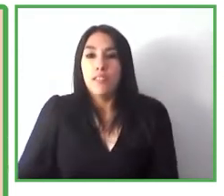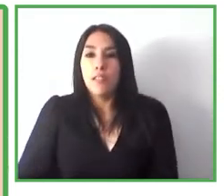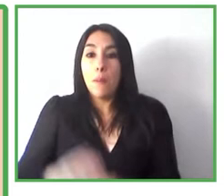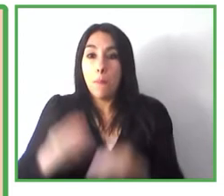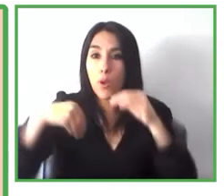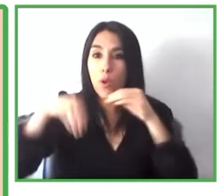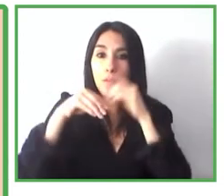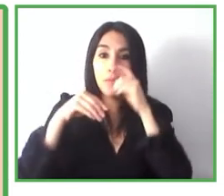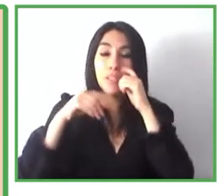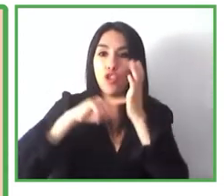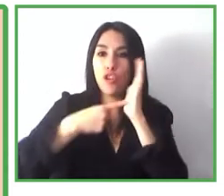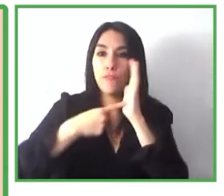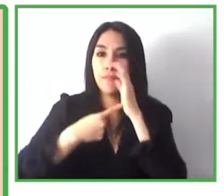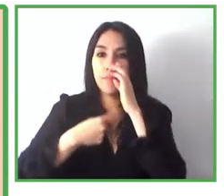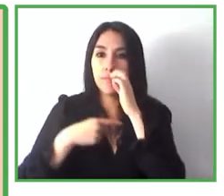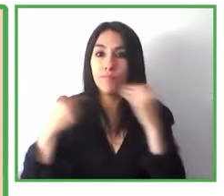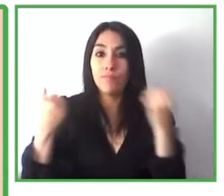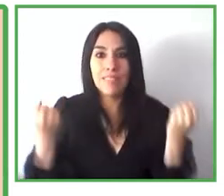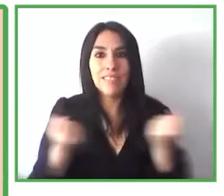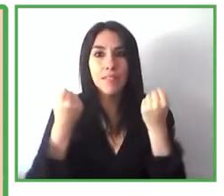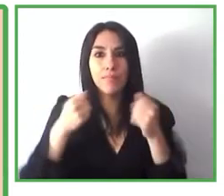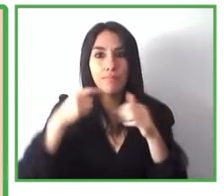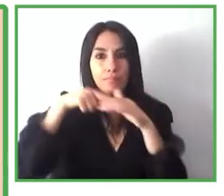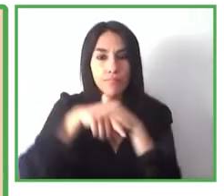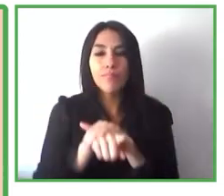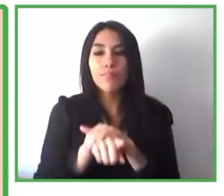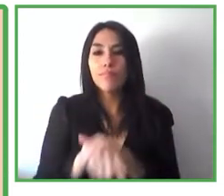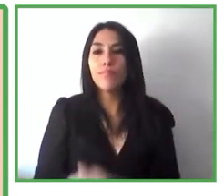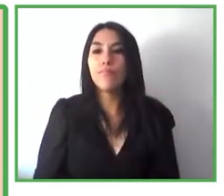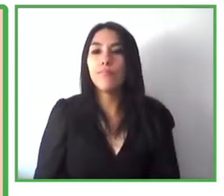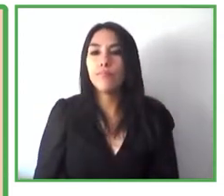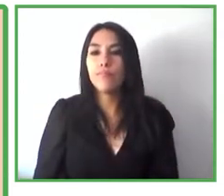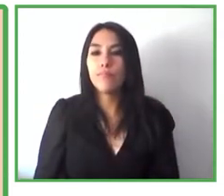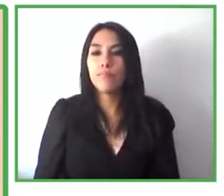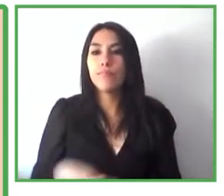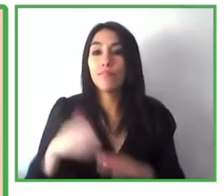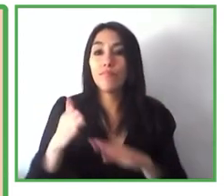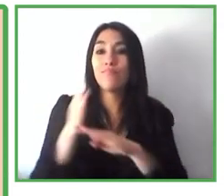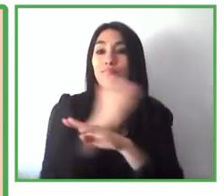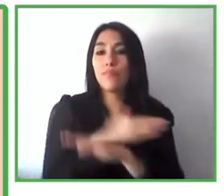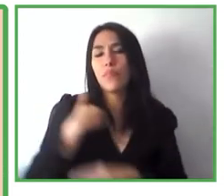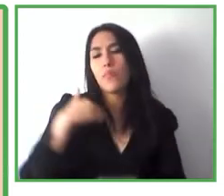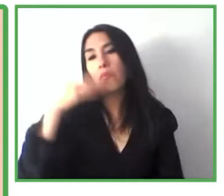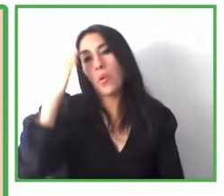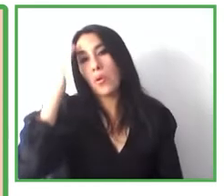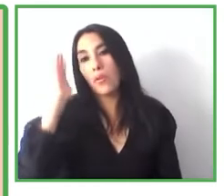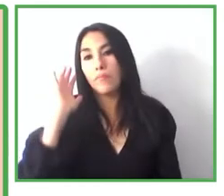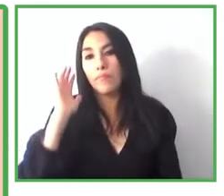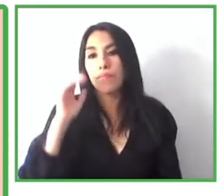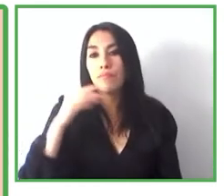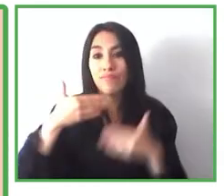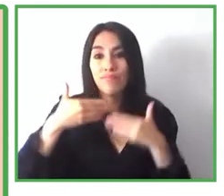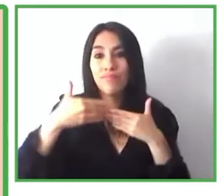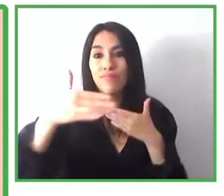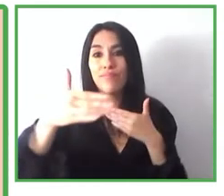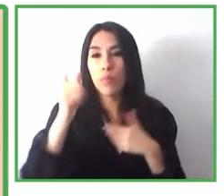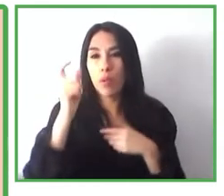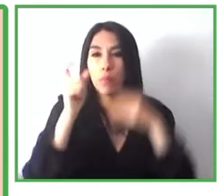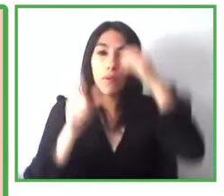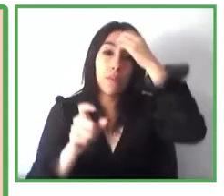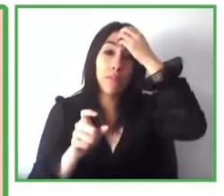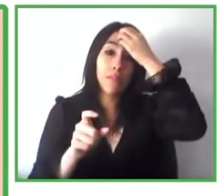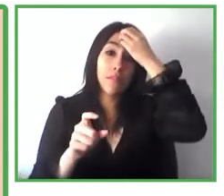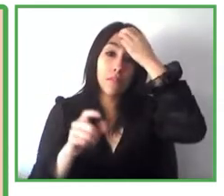decir desapercibida por tanto alejada de cualquier concepto asistencial o que compromete la estética del diseño